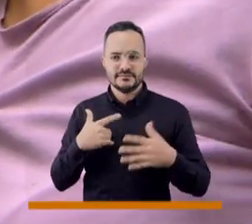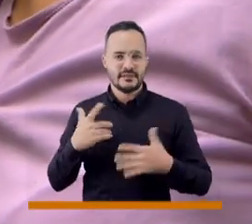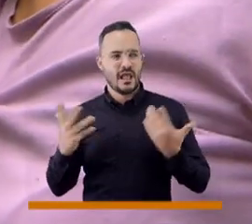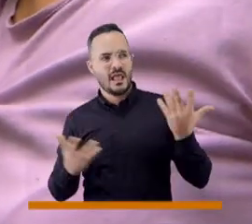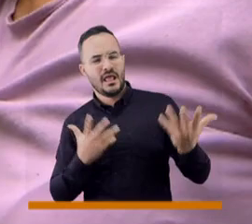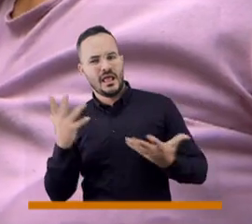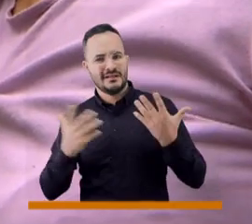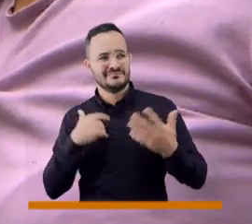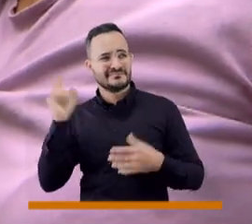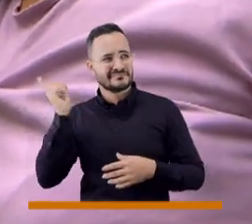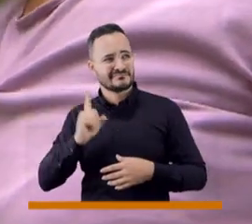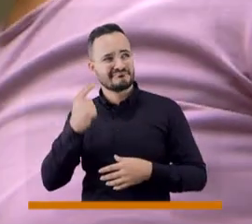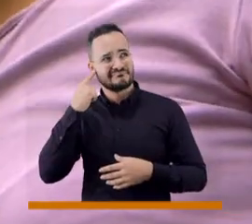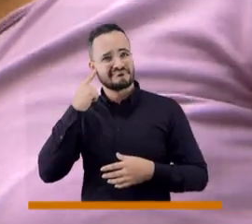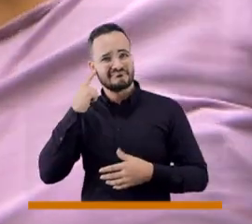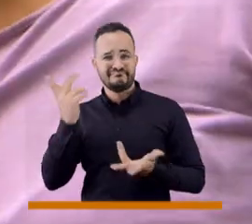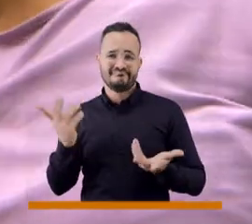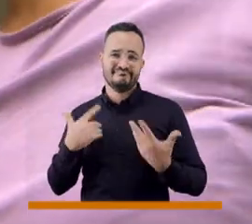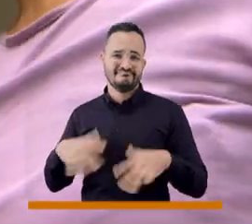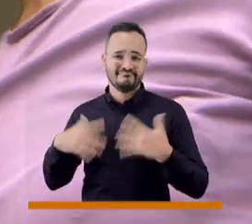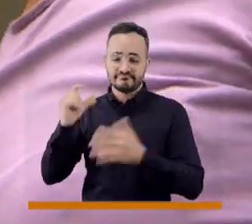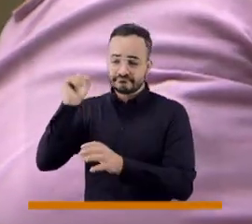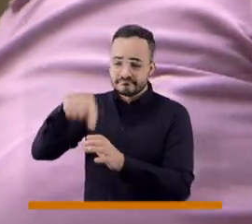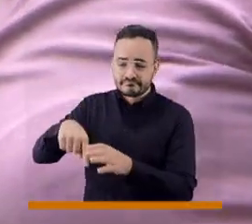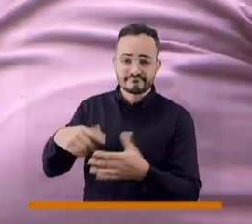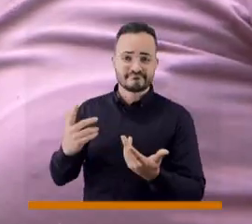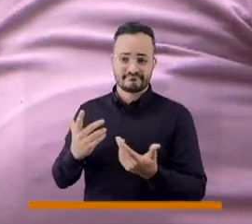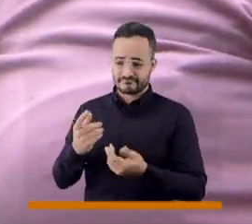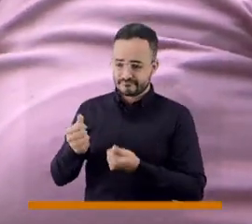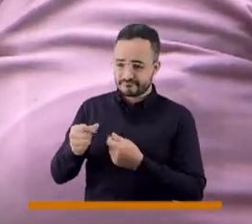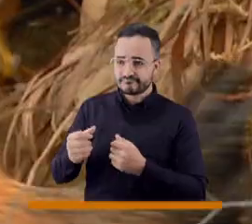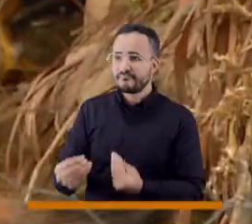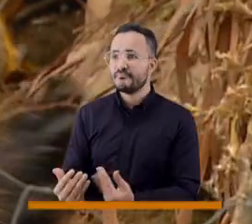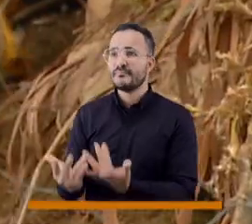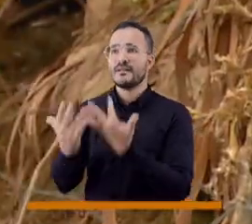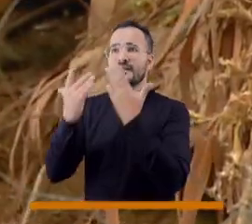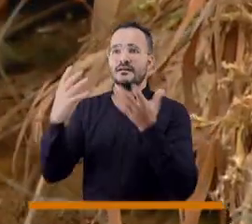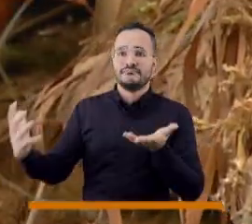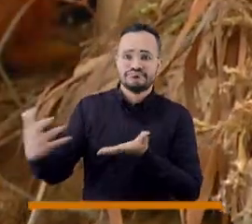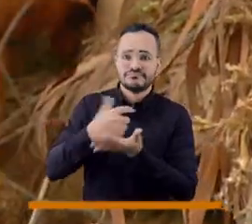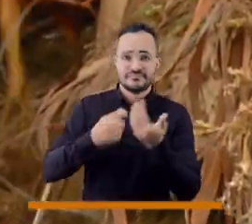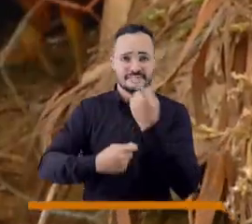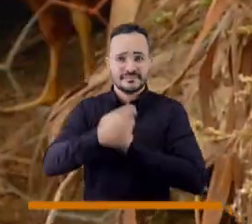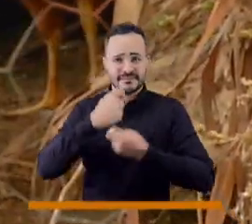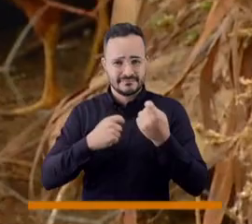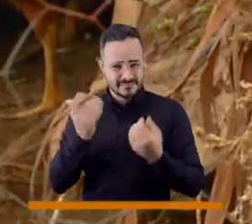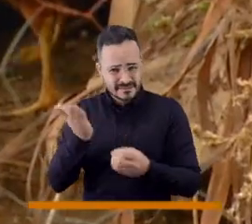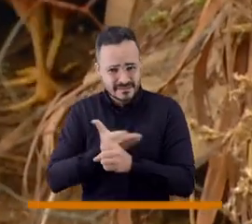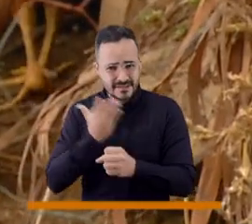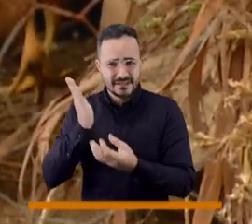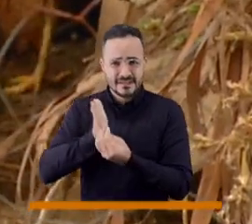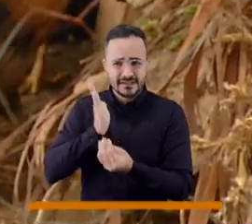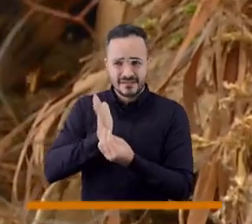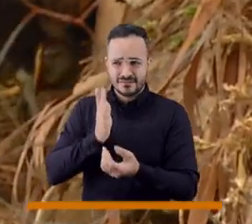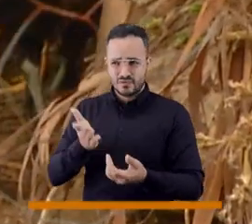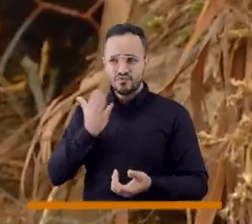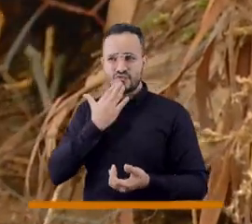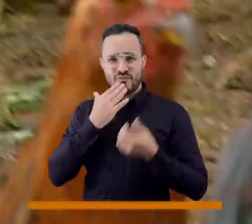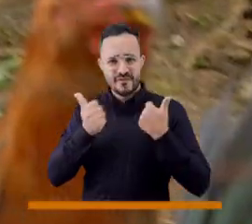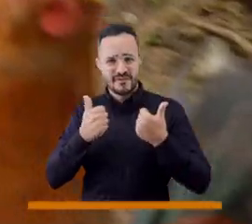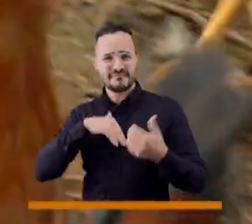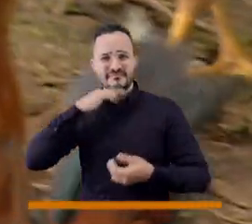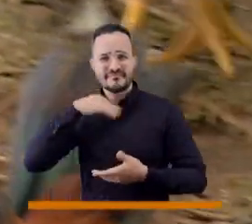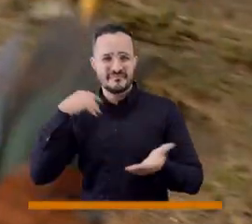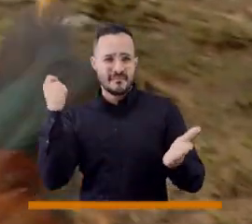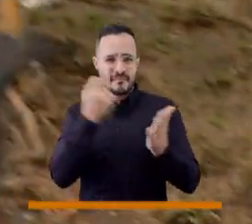yo siempre digo a punta de cebolla, a punta de tomate, no alcanzan a pagar catastro unos campesinos. En